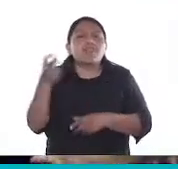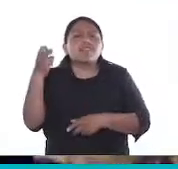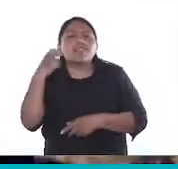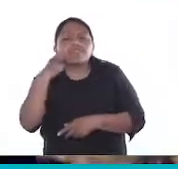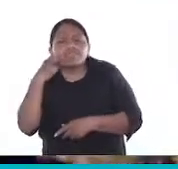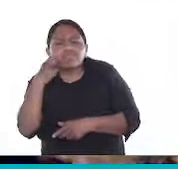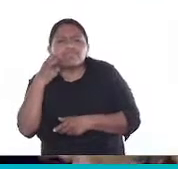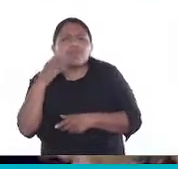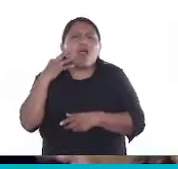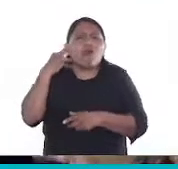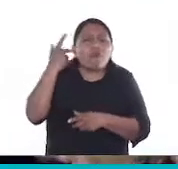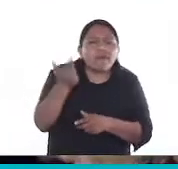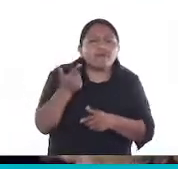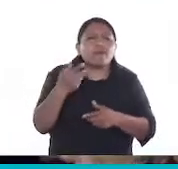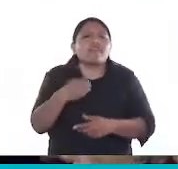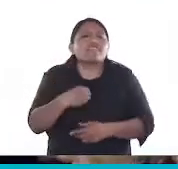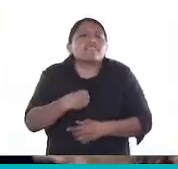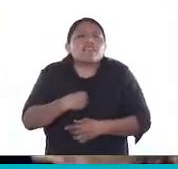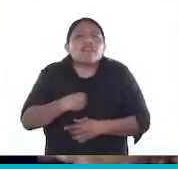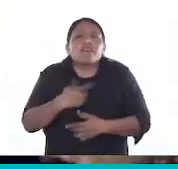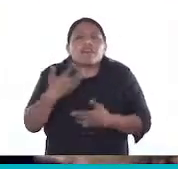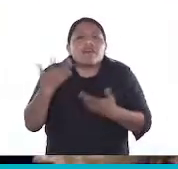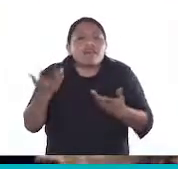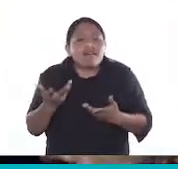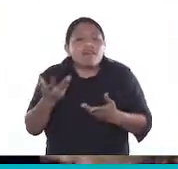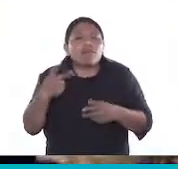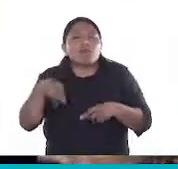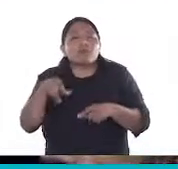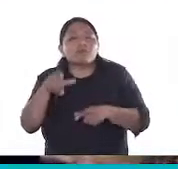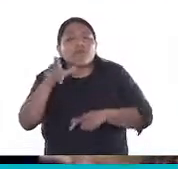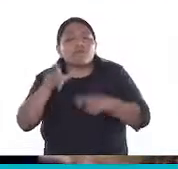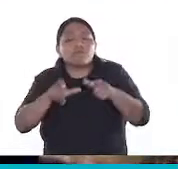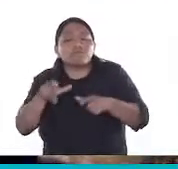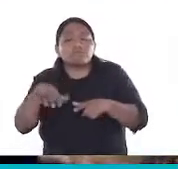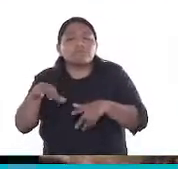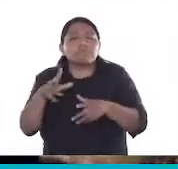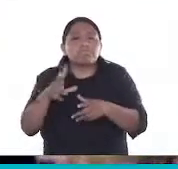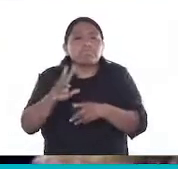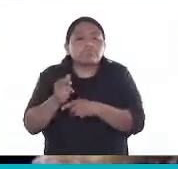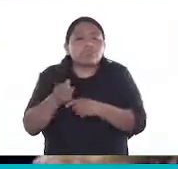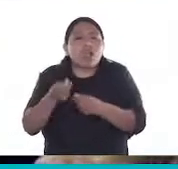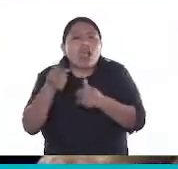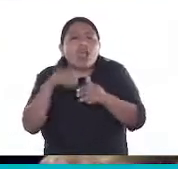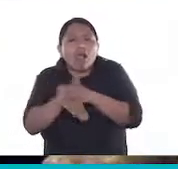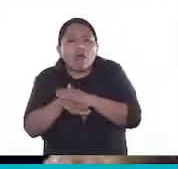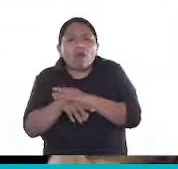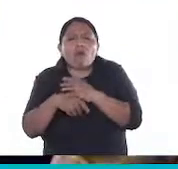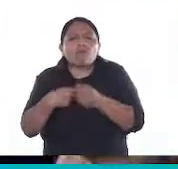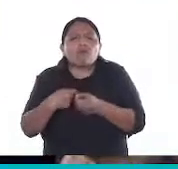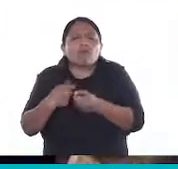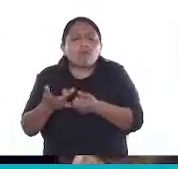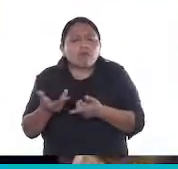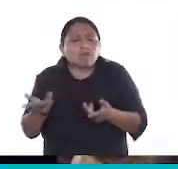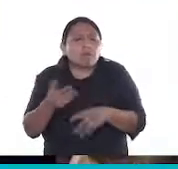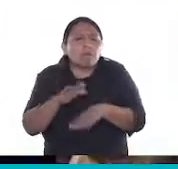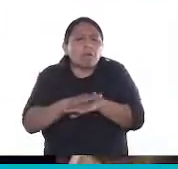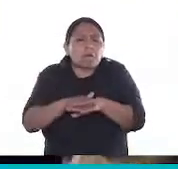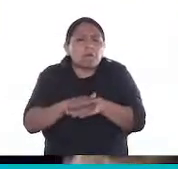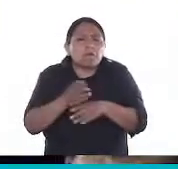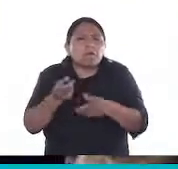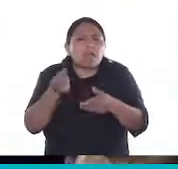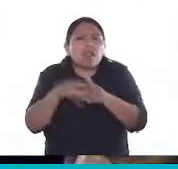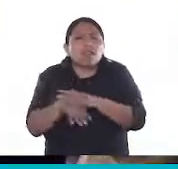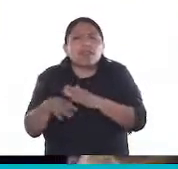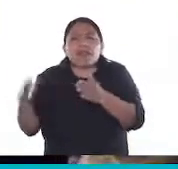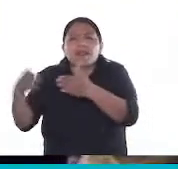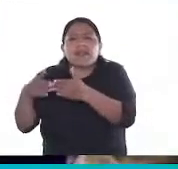de abuelos, que en su buena fe, por este tipo de cosas, han dejado todos sus ahorros, por más mínimos que sean, en una